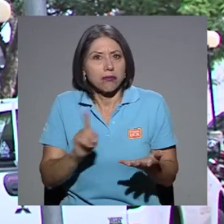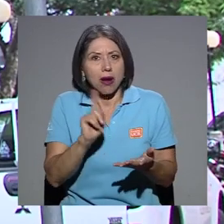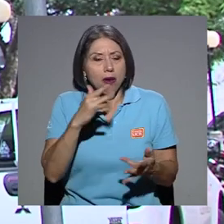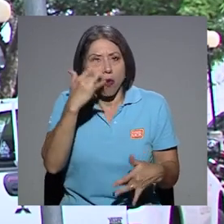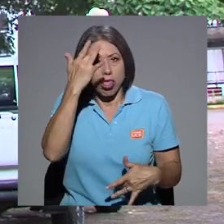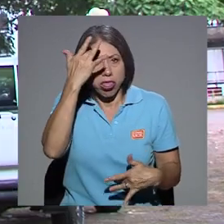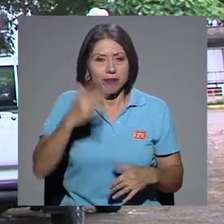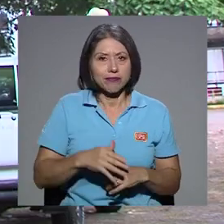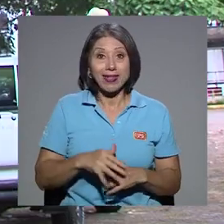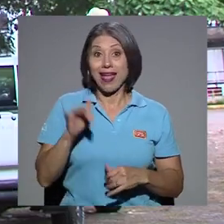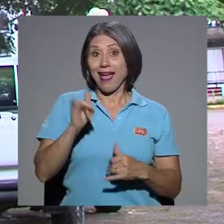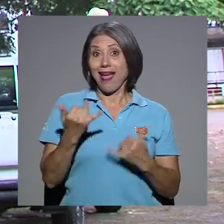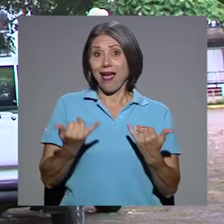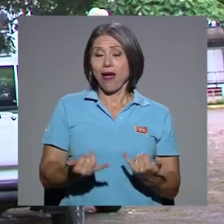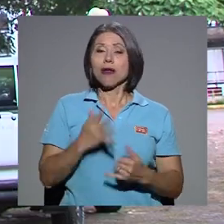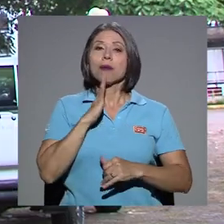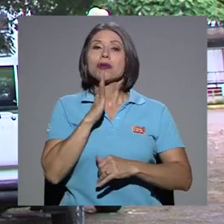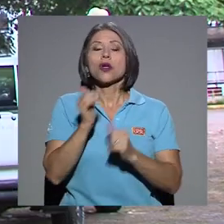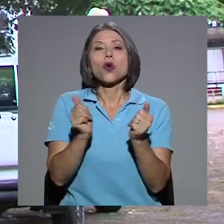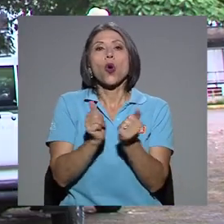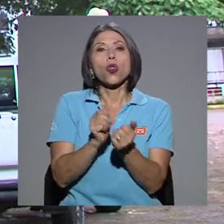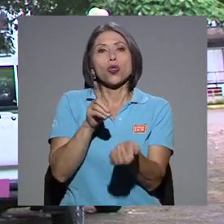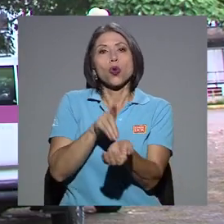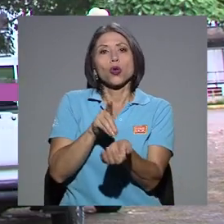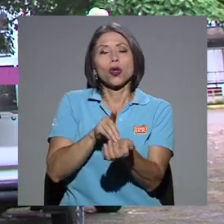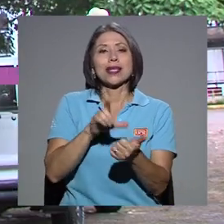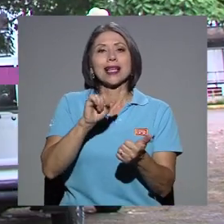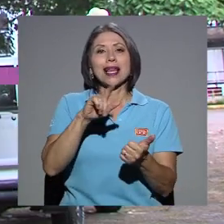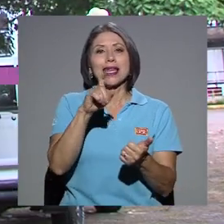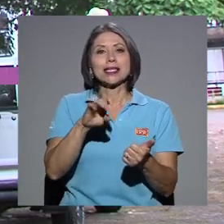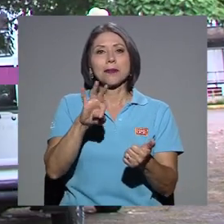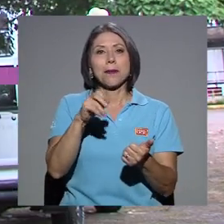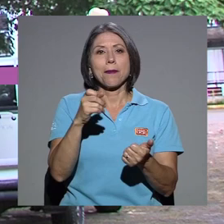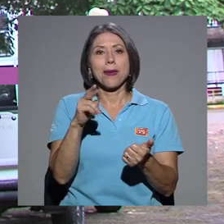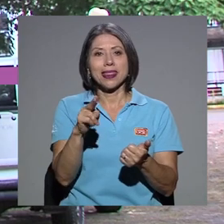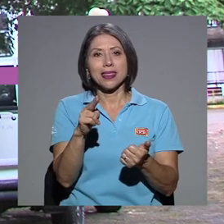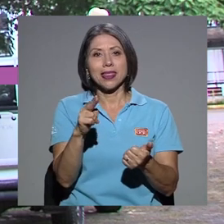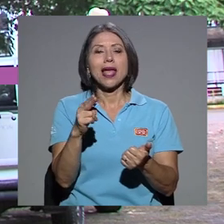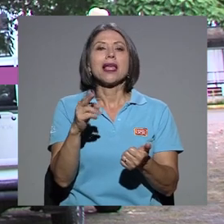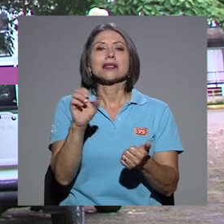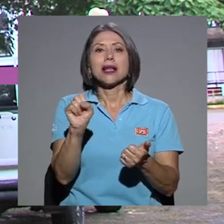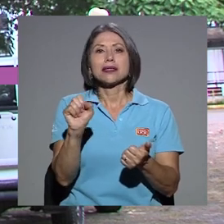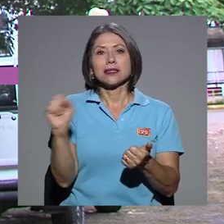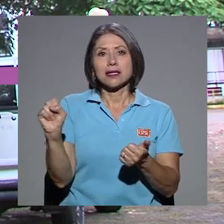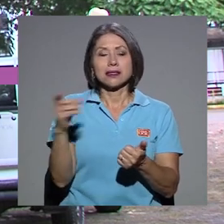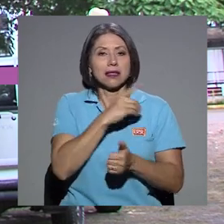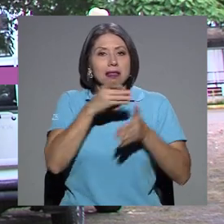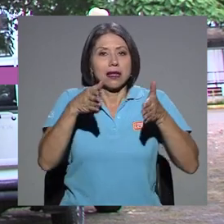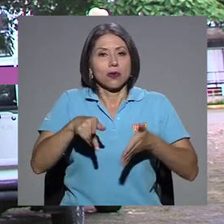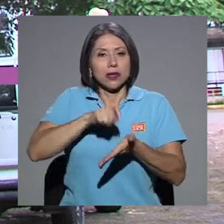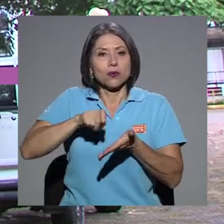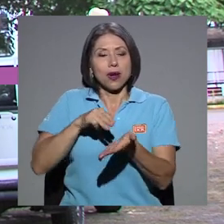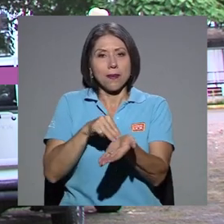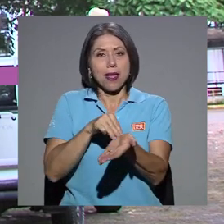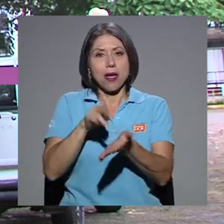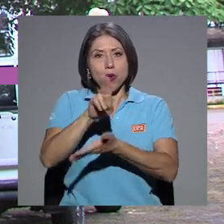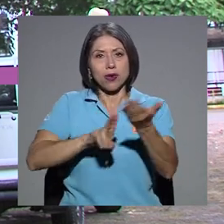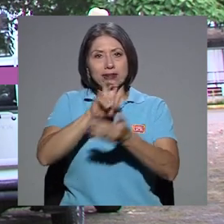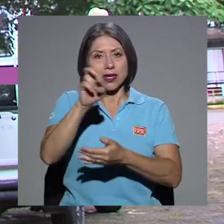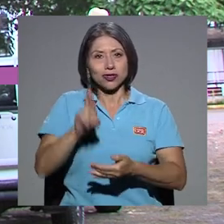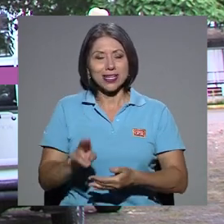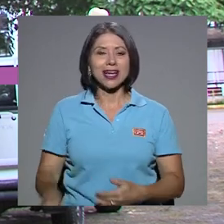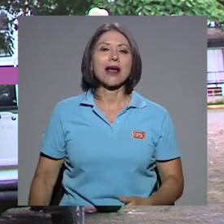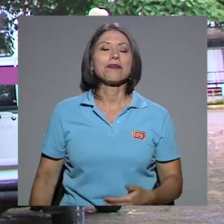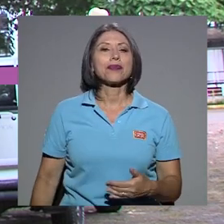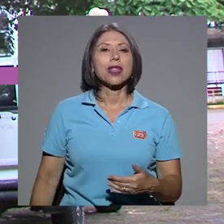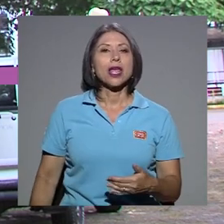llegue a nosotros. En esta ocasión vamos a conversar con las doctoras Lisbeth Salazar Sánchez, ella es la directora de la Escuela de Medicina de la Universidad de Costa